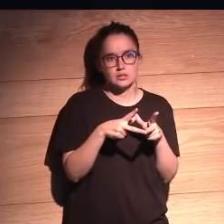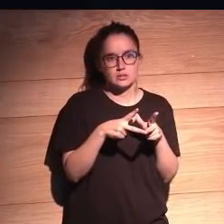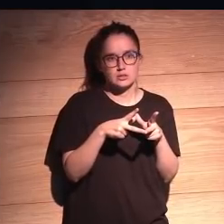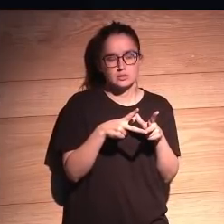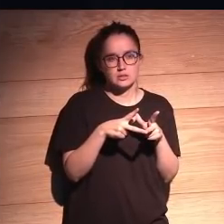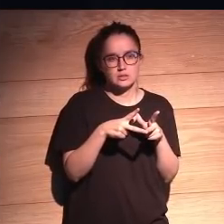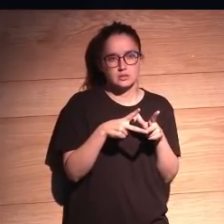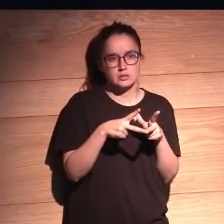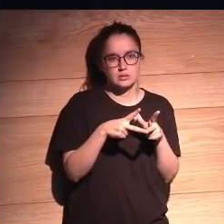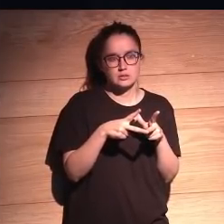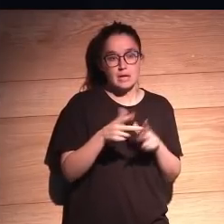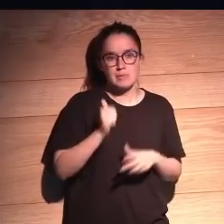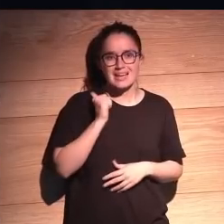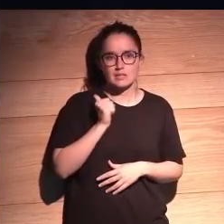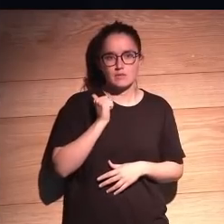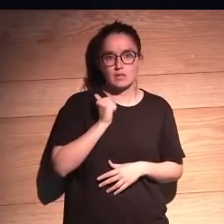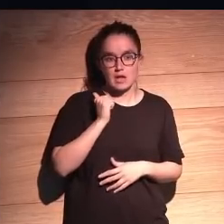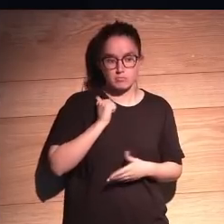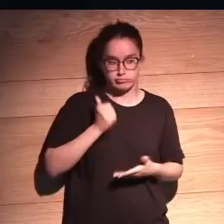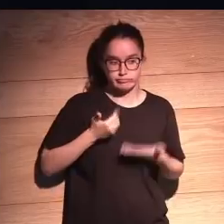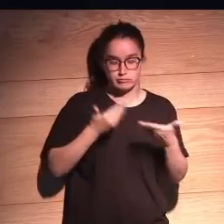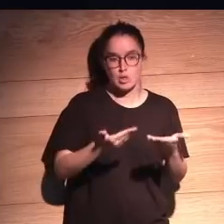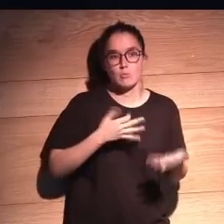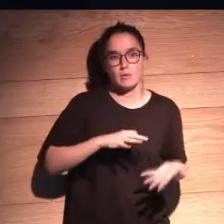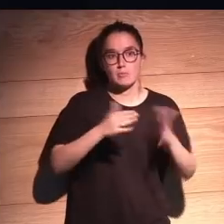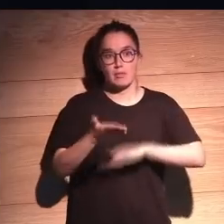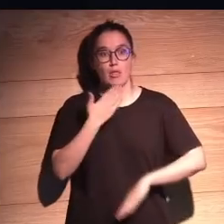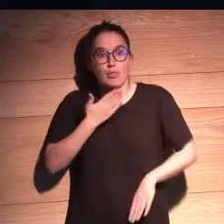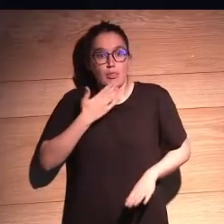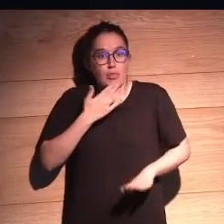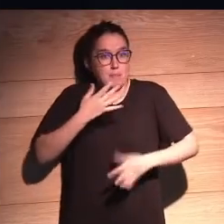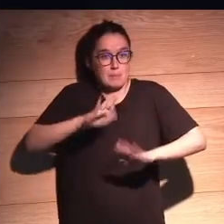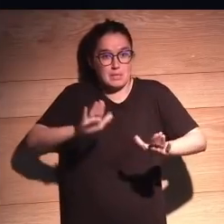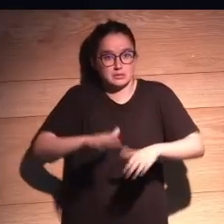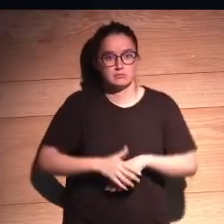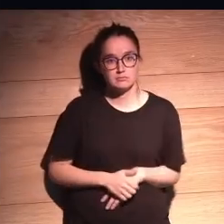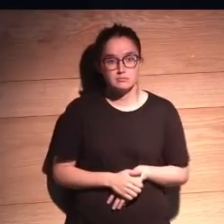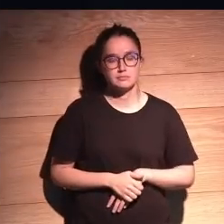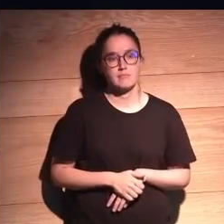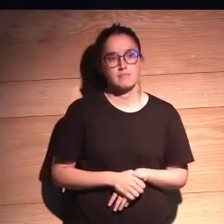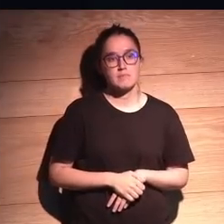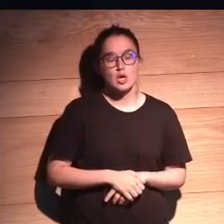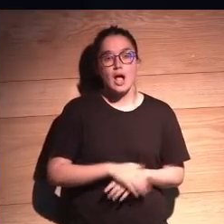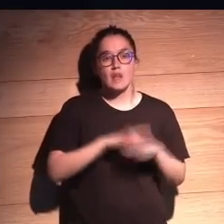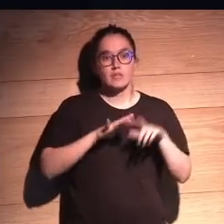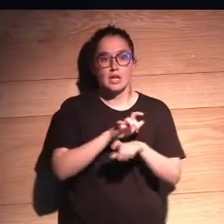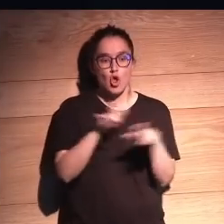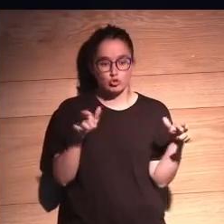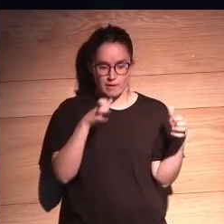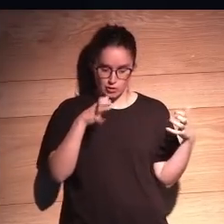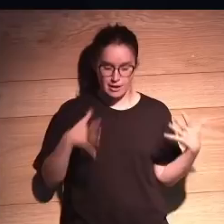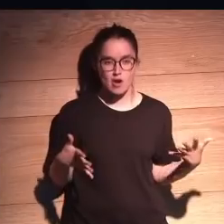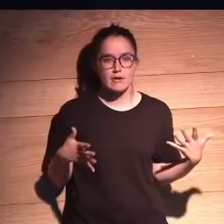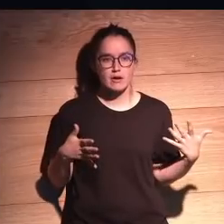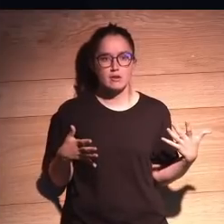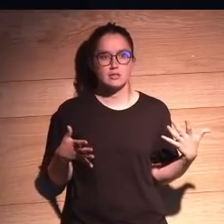perfectamente asistida de forma artificial se vuelque en el entretenimiento puro te guste o no los humanos de ahora